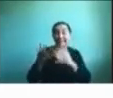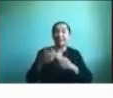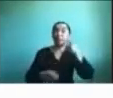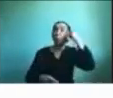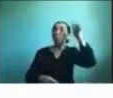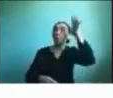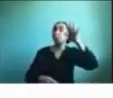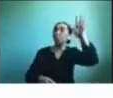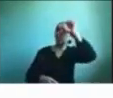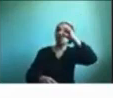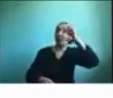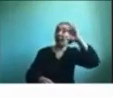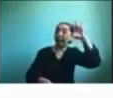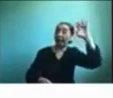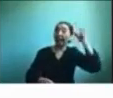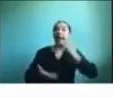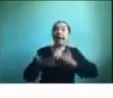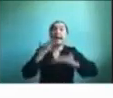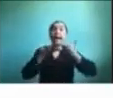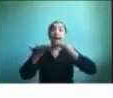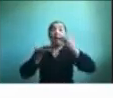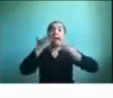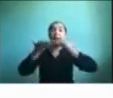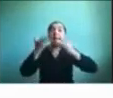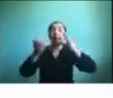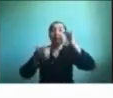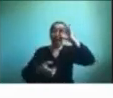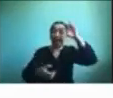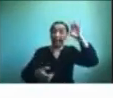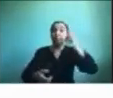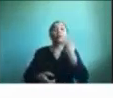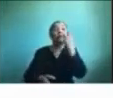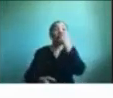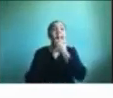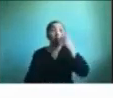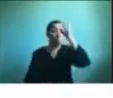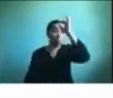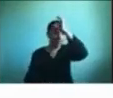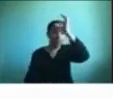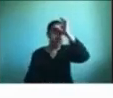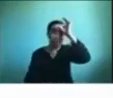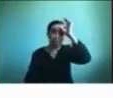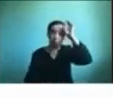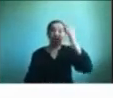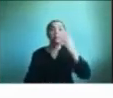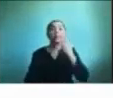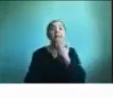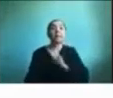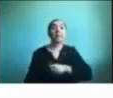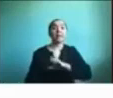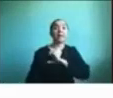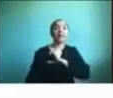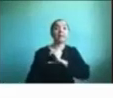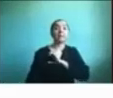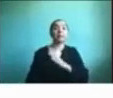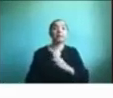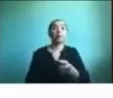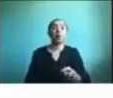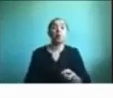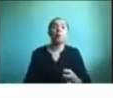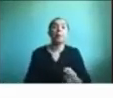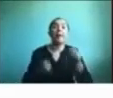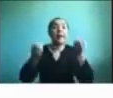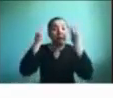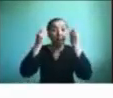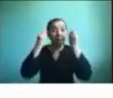la lengua mapuche y también trabaja en castellano para que podamos aprender más entonces aparece